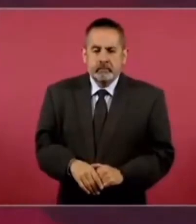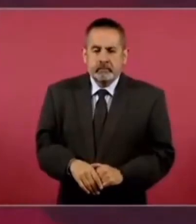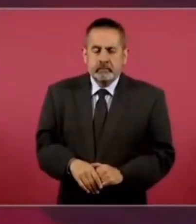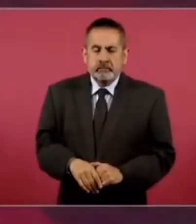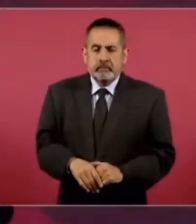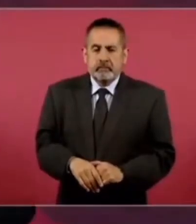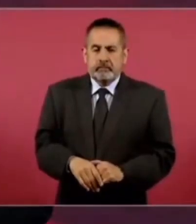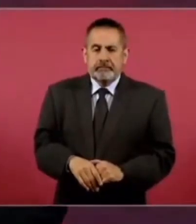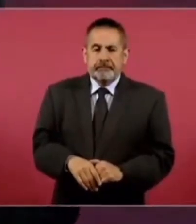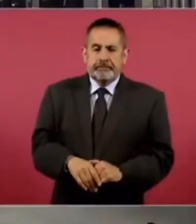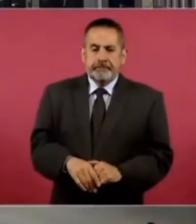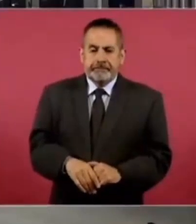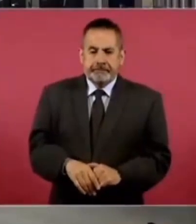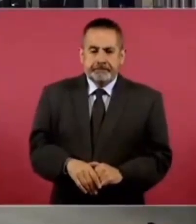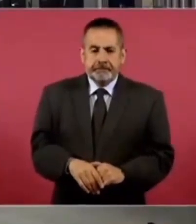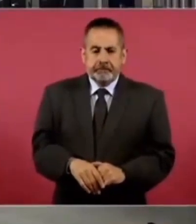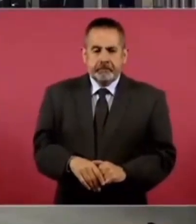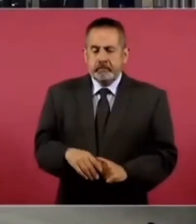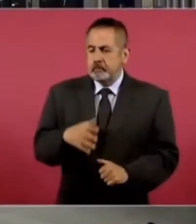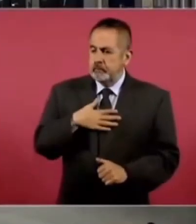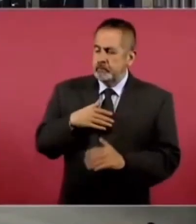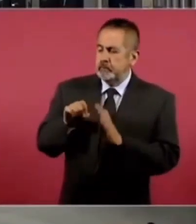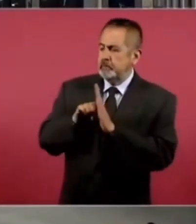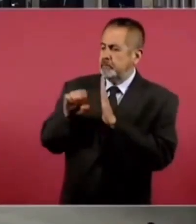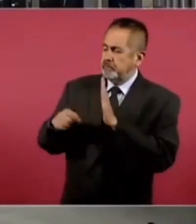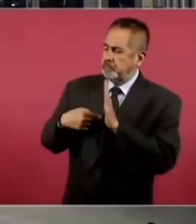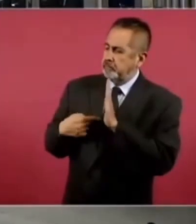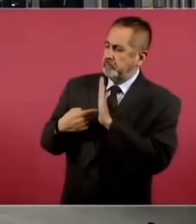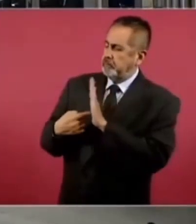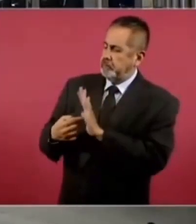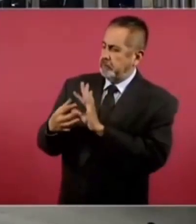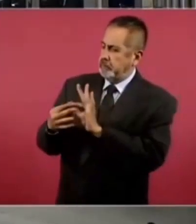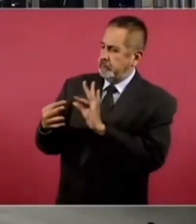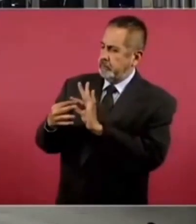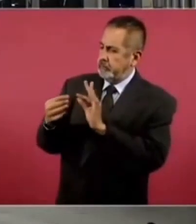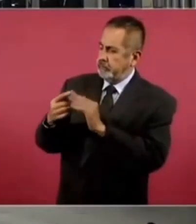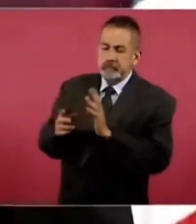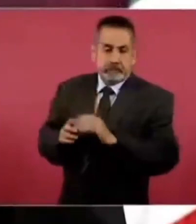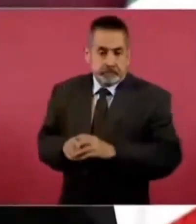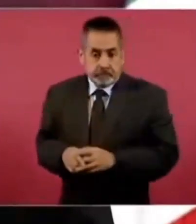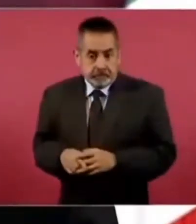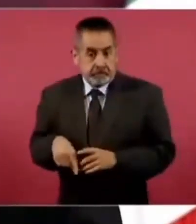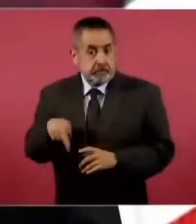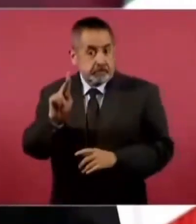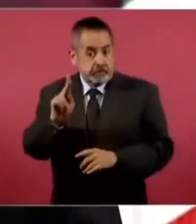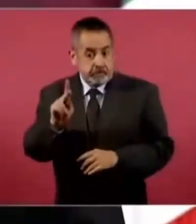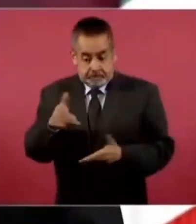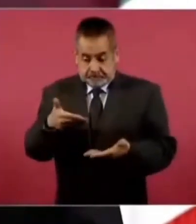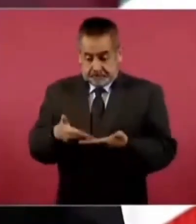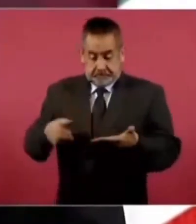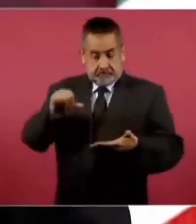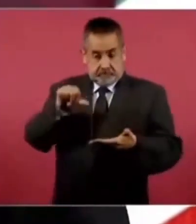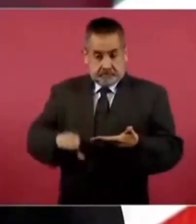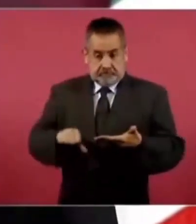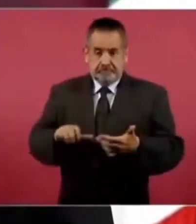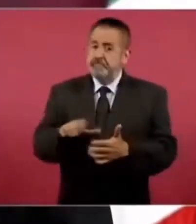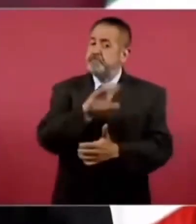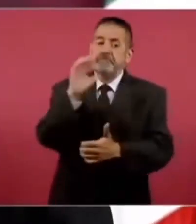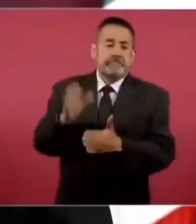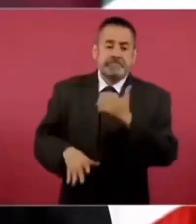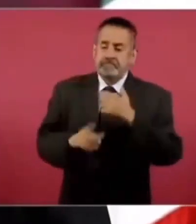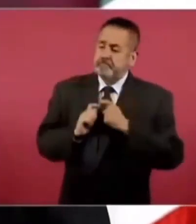Con mi ejemplo, pero ahora ya, entonces,